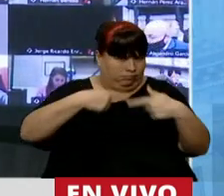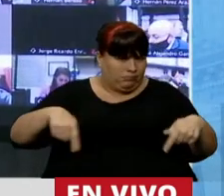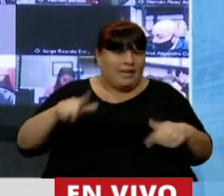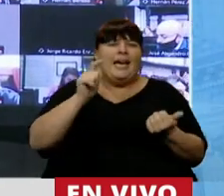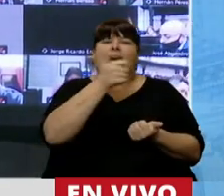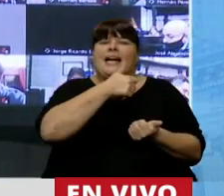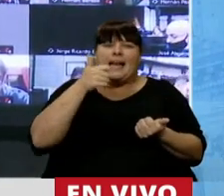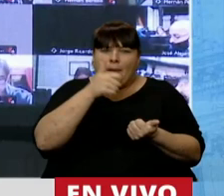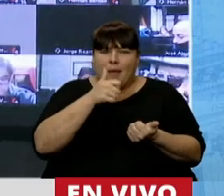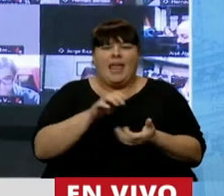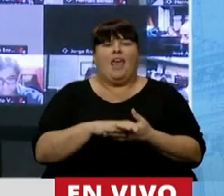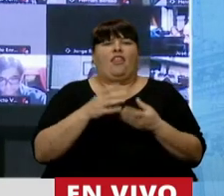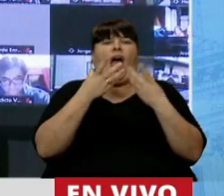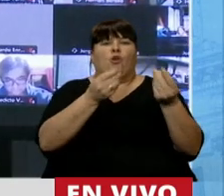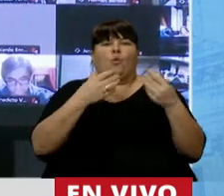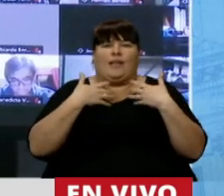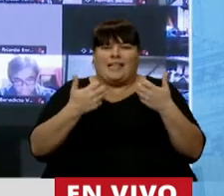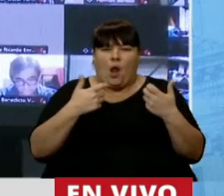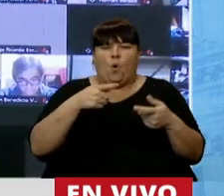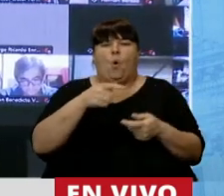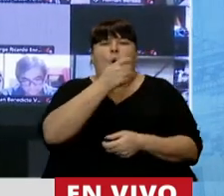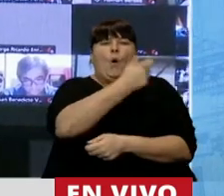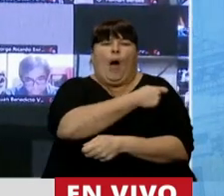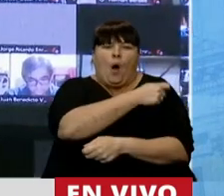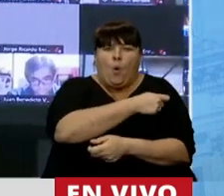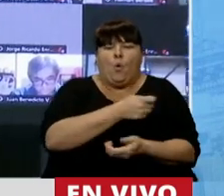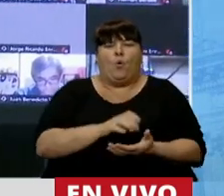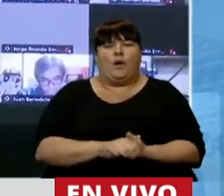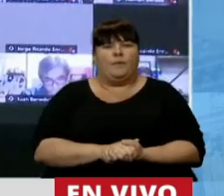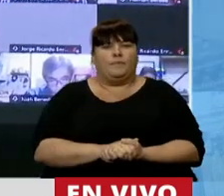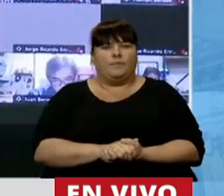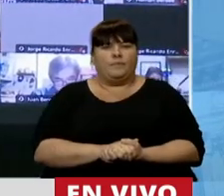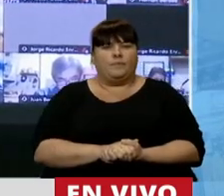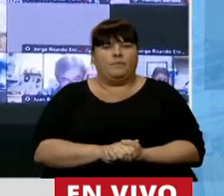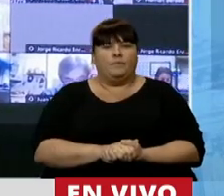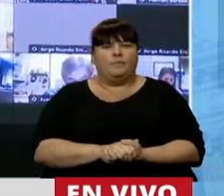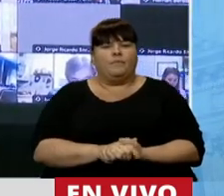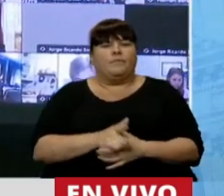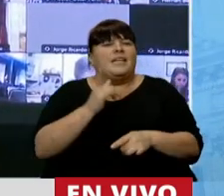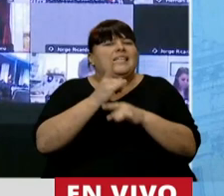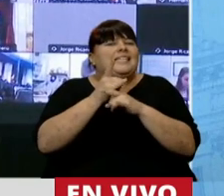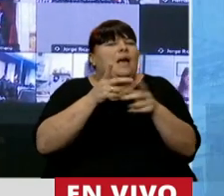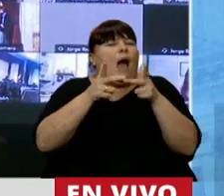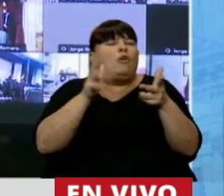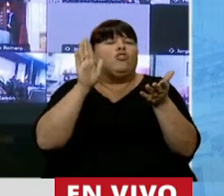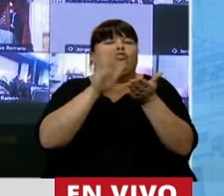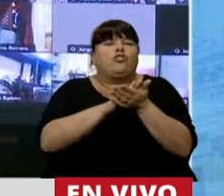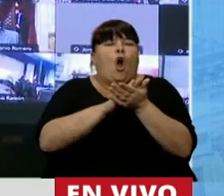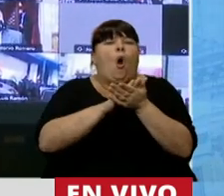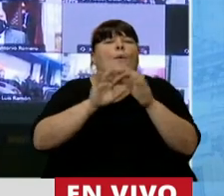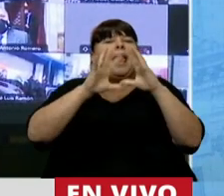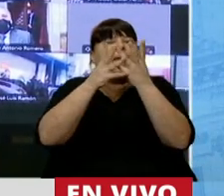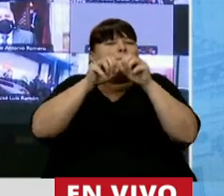medicamentos, en asistencia sanitaria, en la vacuna. Y siempre hablo en el marco de una